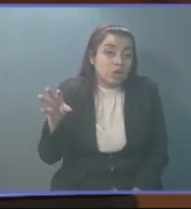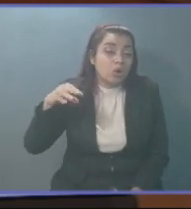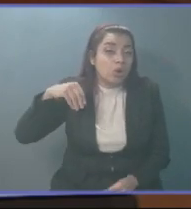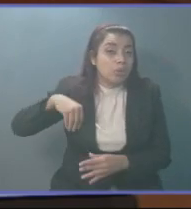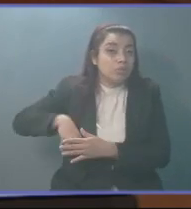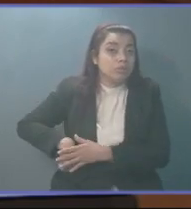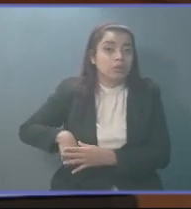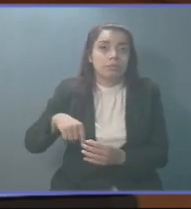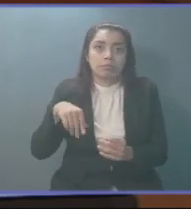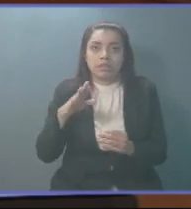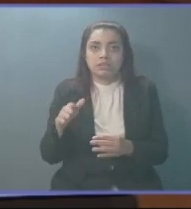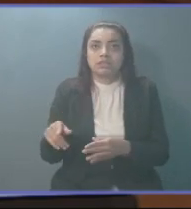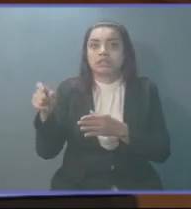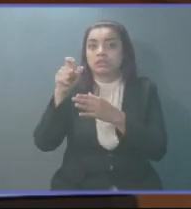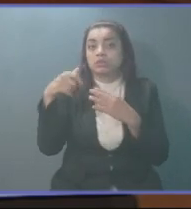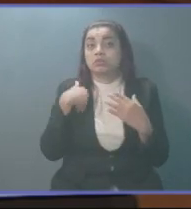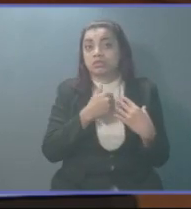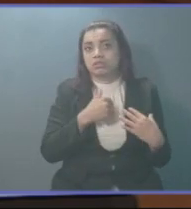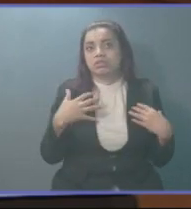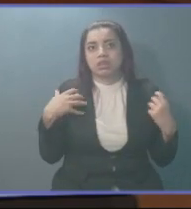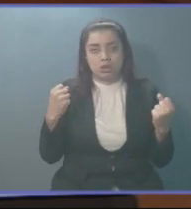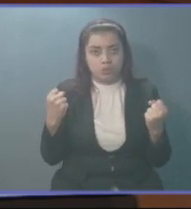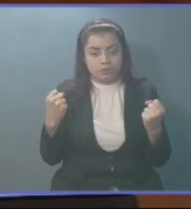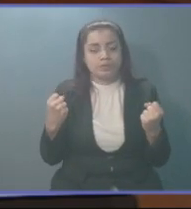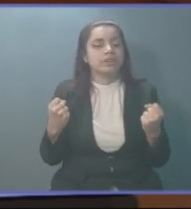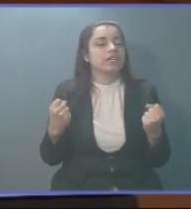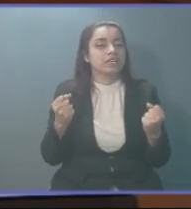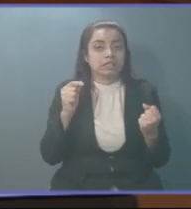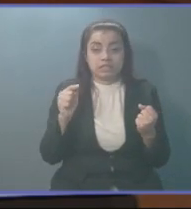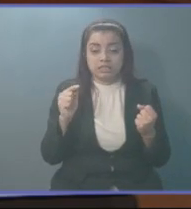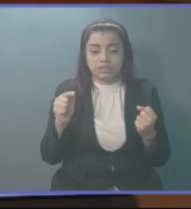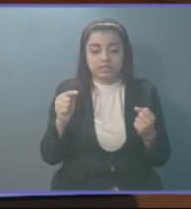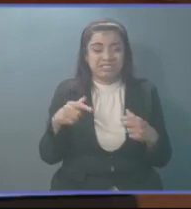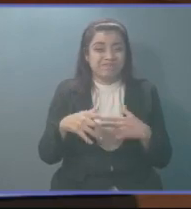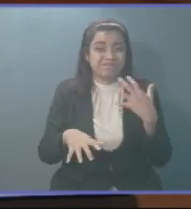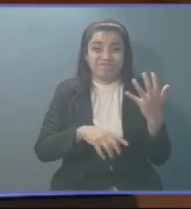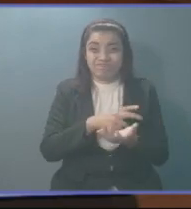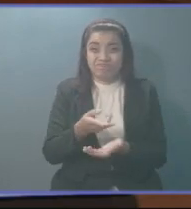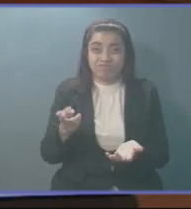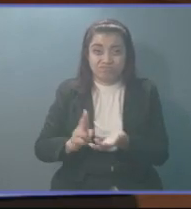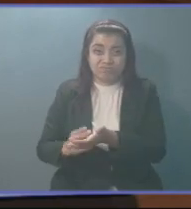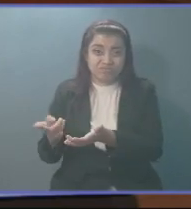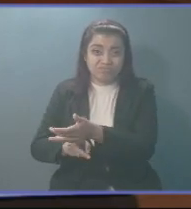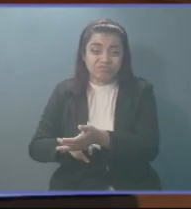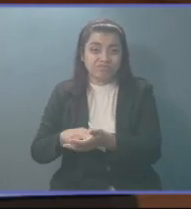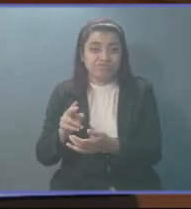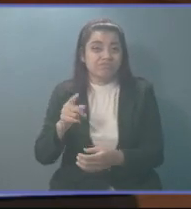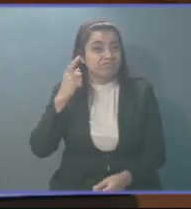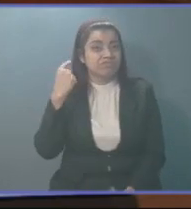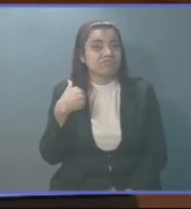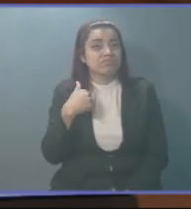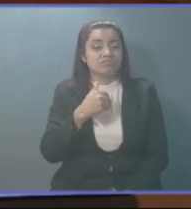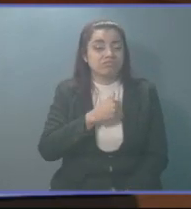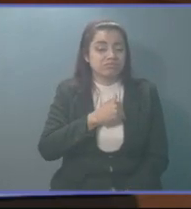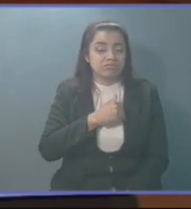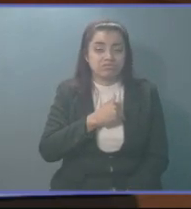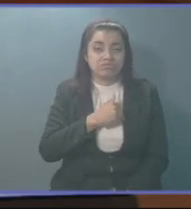sobre todo en la cartera de salud. Eso contra esa piñata de contratos a la familia del señor ministro.